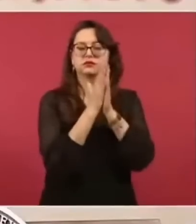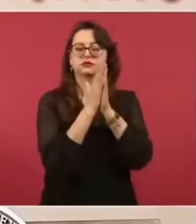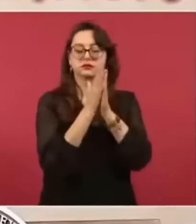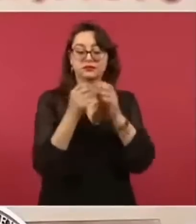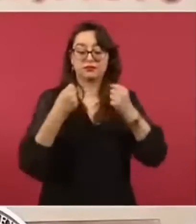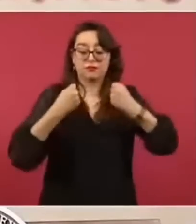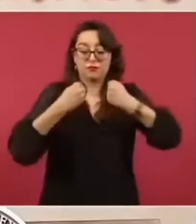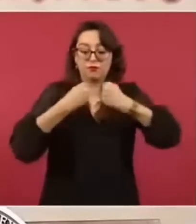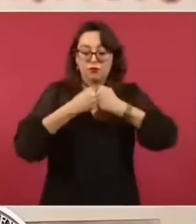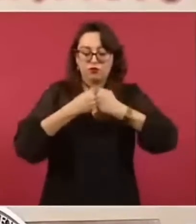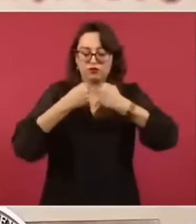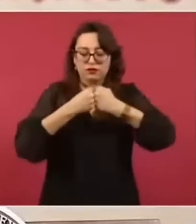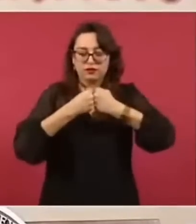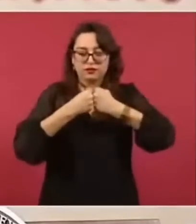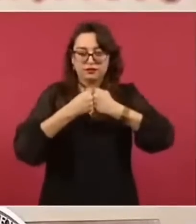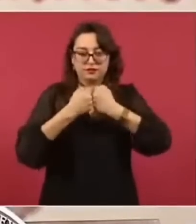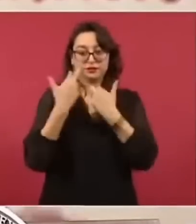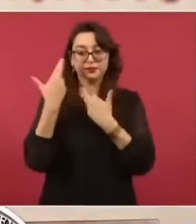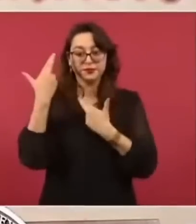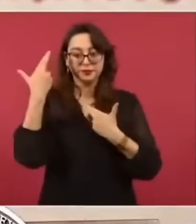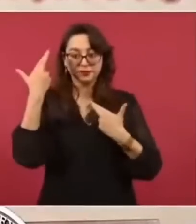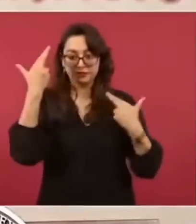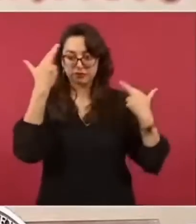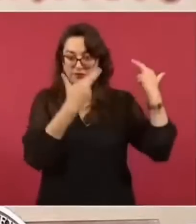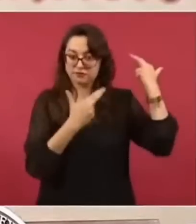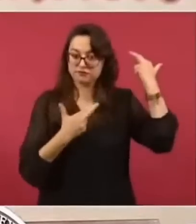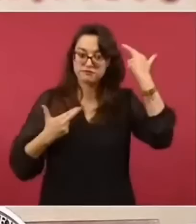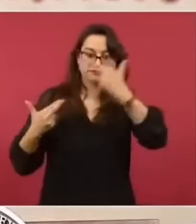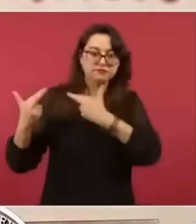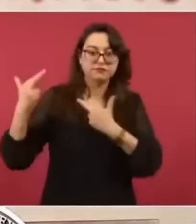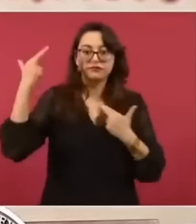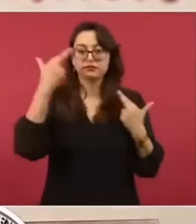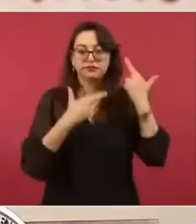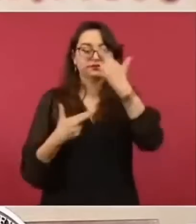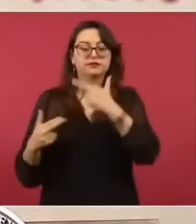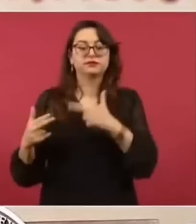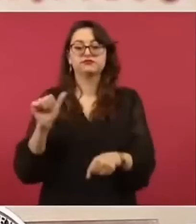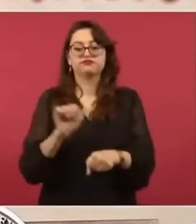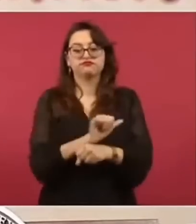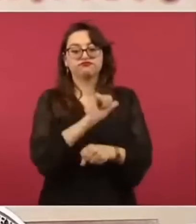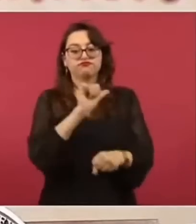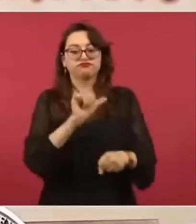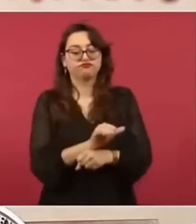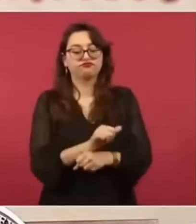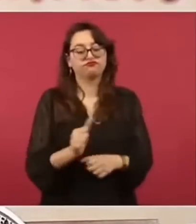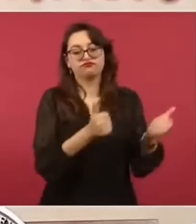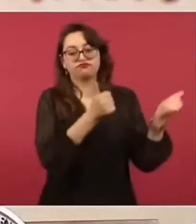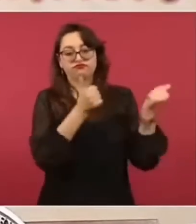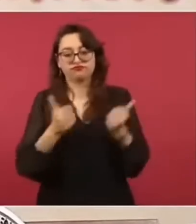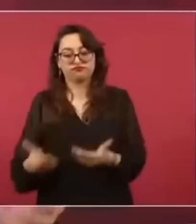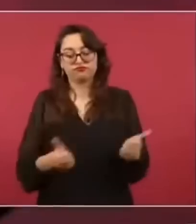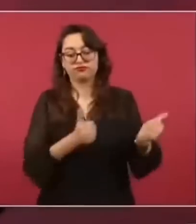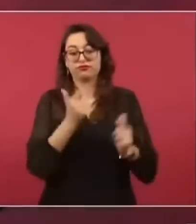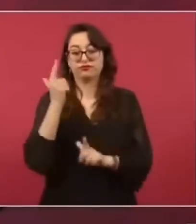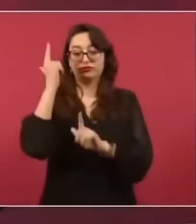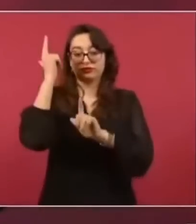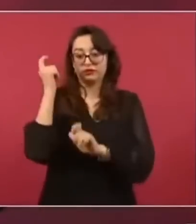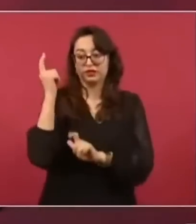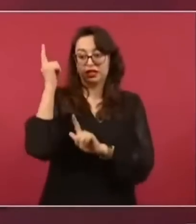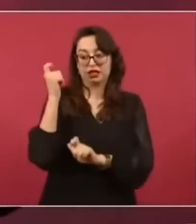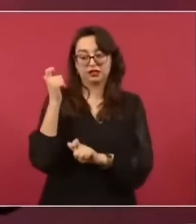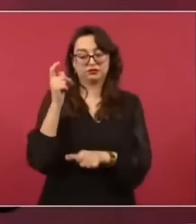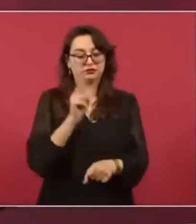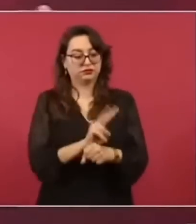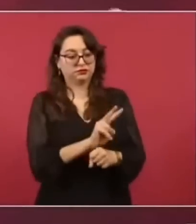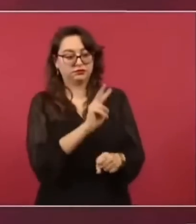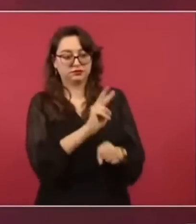Supervisar, quizá por medios no invasivos o como ellos lo determinen, los vehículos que vienen hacia México para que no traigan armas, igual que nosotros